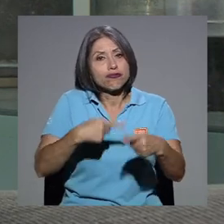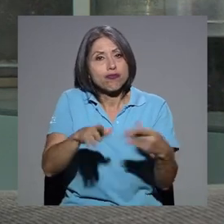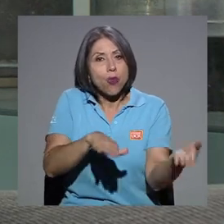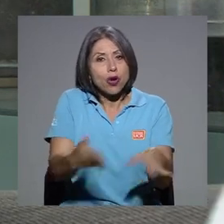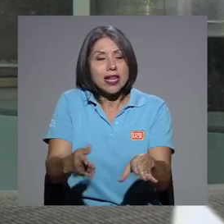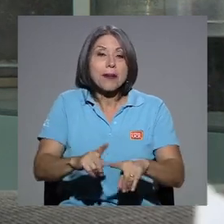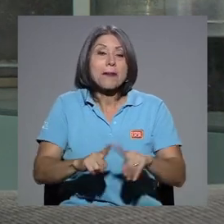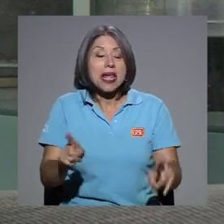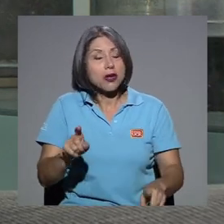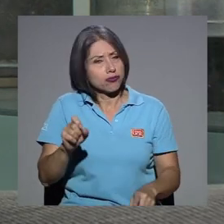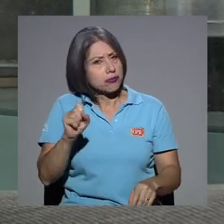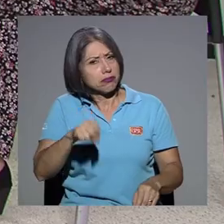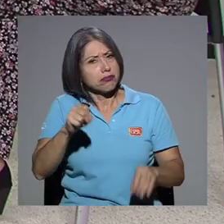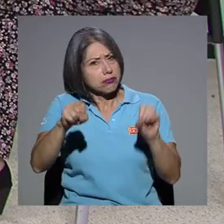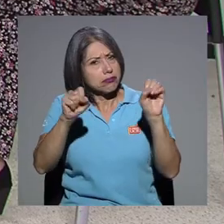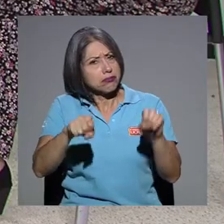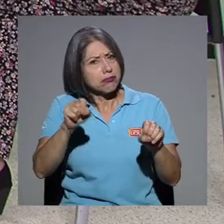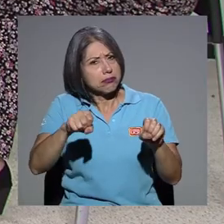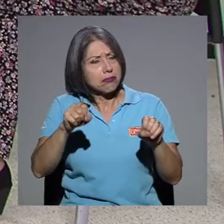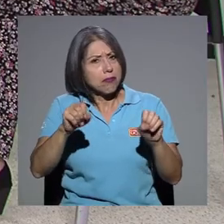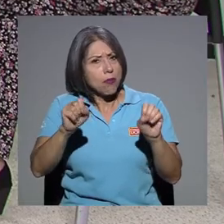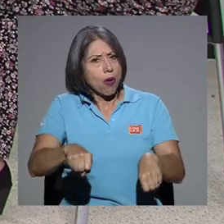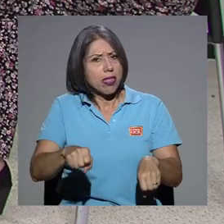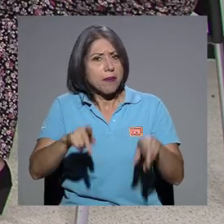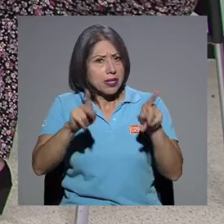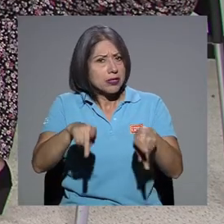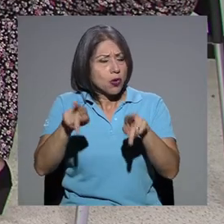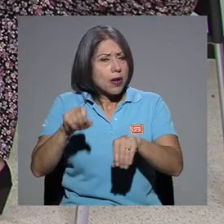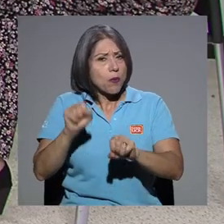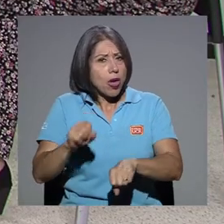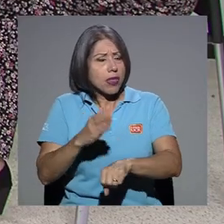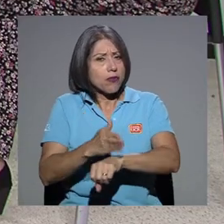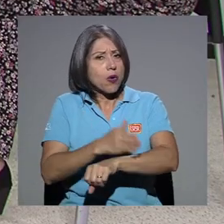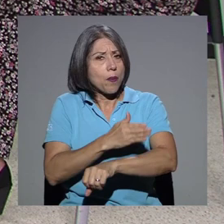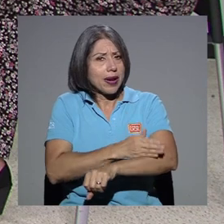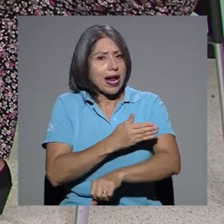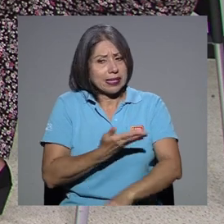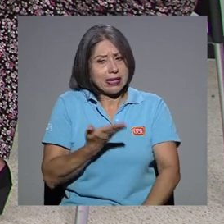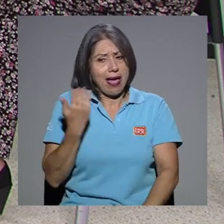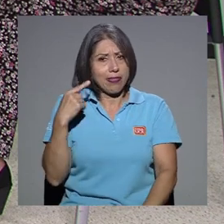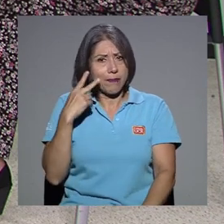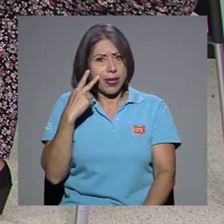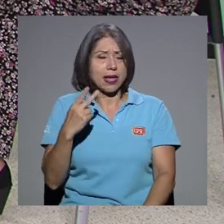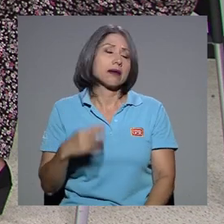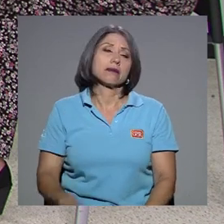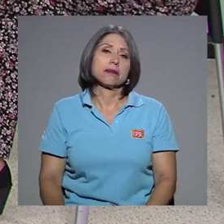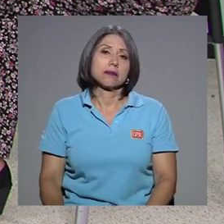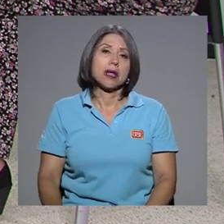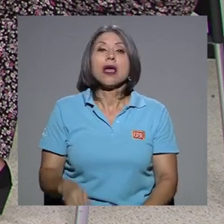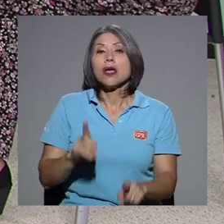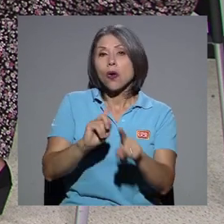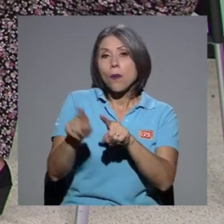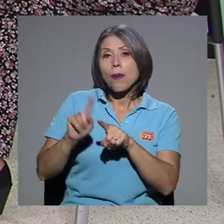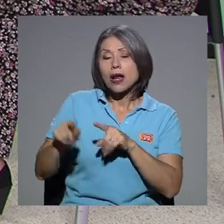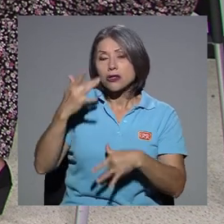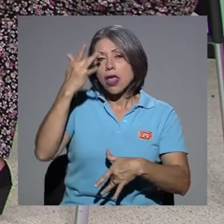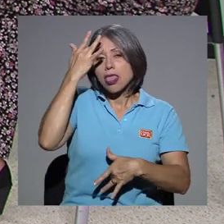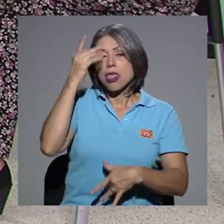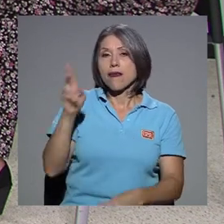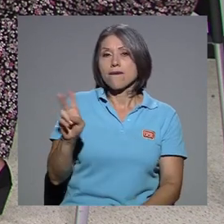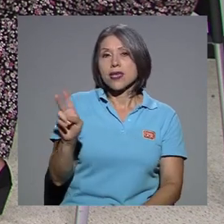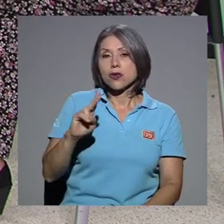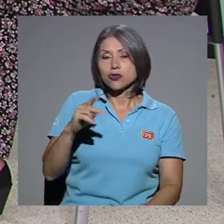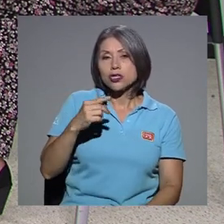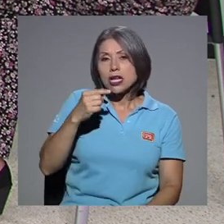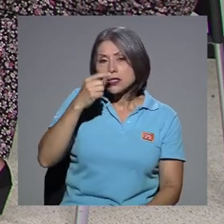se recuperan. O sea, ya tenemos un número de recuperación que acabamos de ver. Sí, y con varios virus respiratorios que nos dan esos resfriaditos